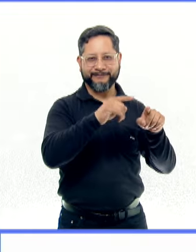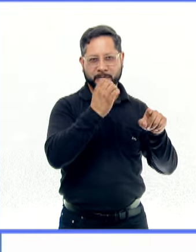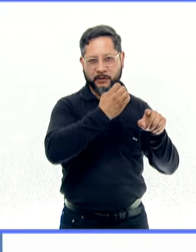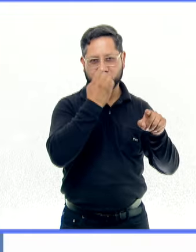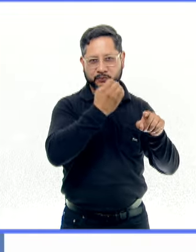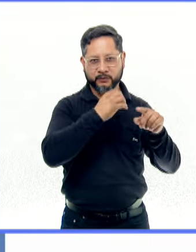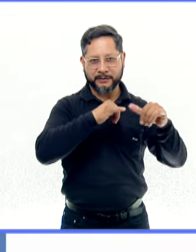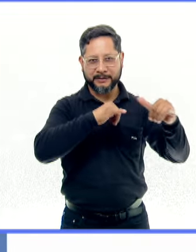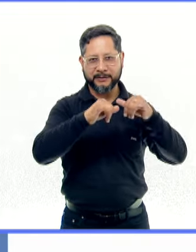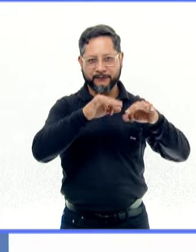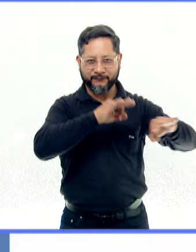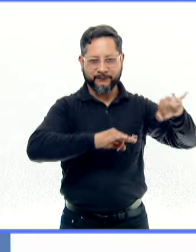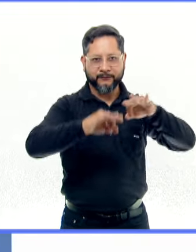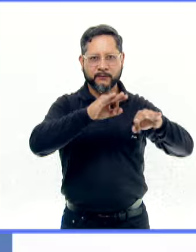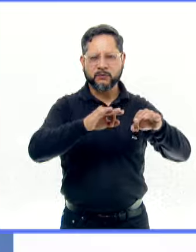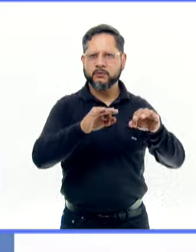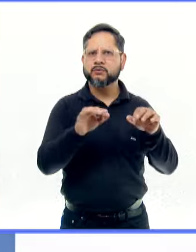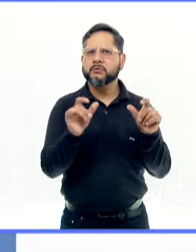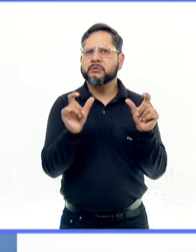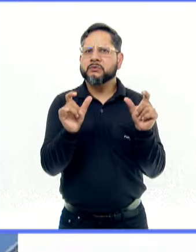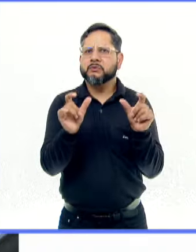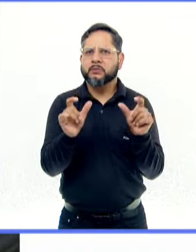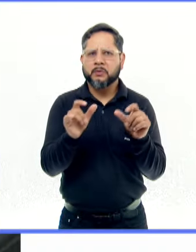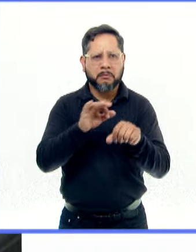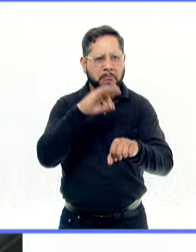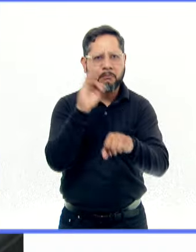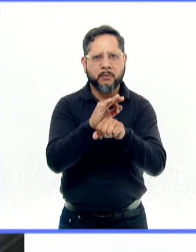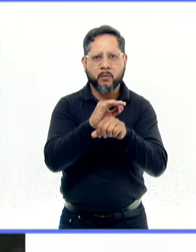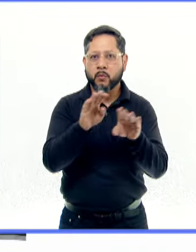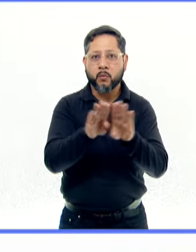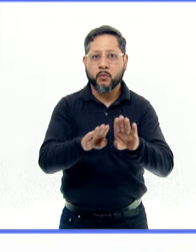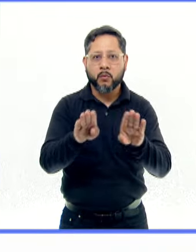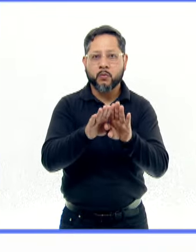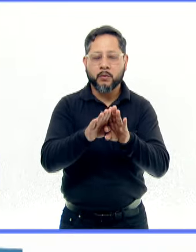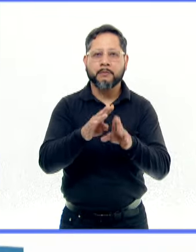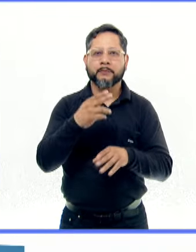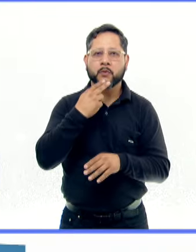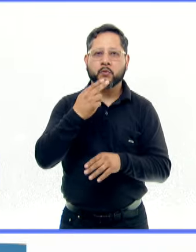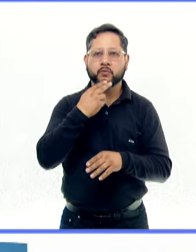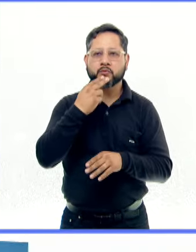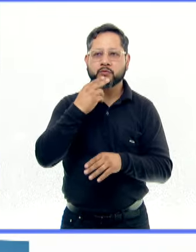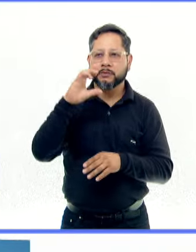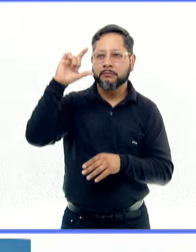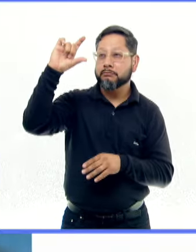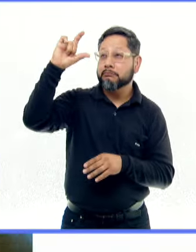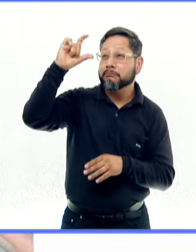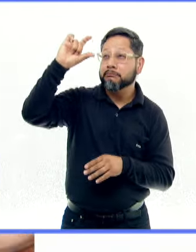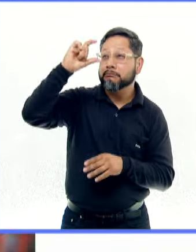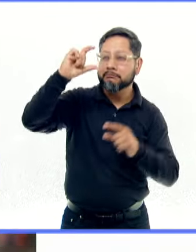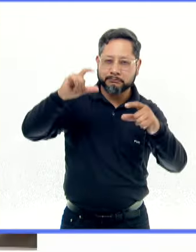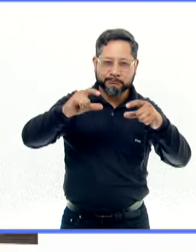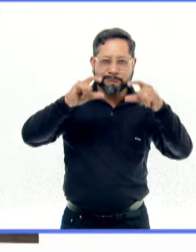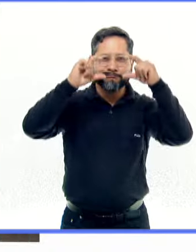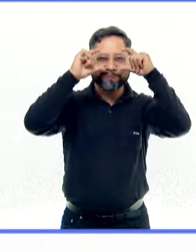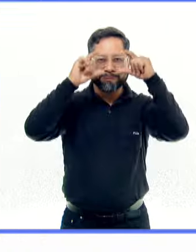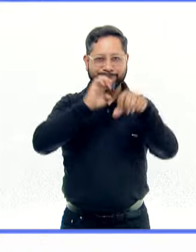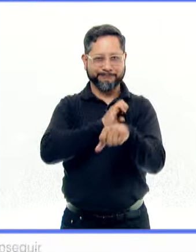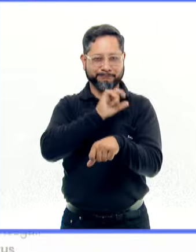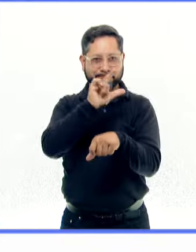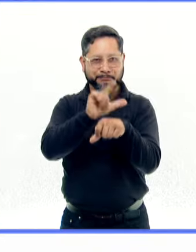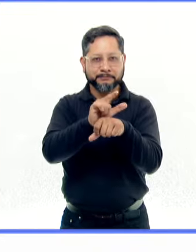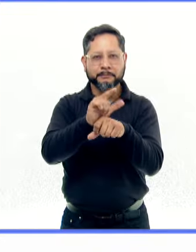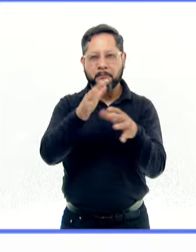UNAM nos dicen que la forma segura de proteger nuestros ojos es usando filtros solares para cubrirnos de la luz visible